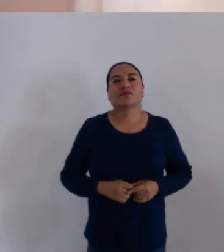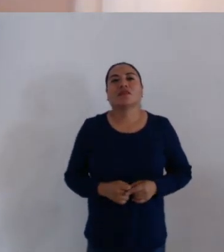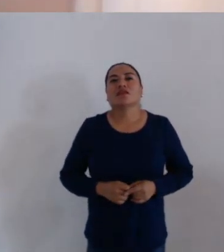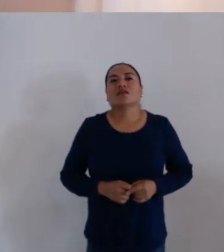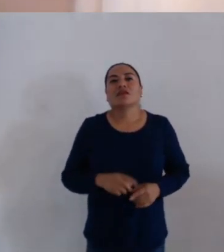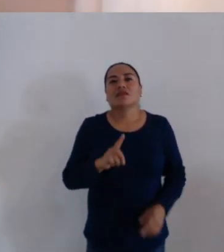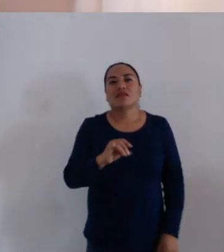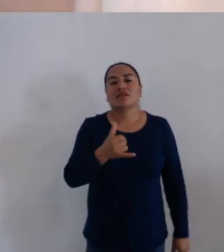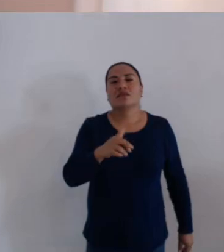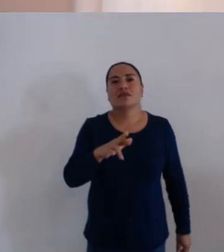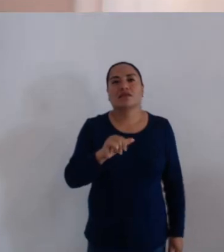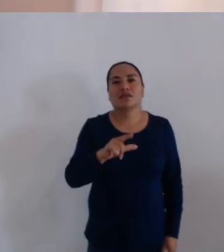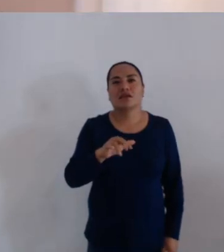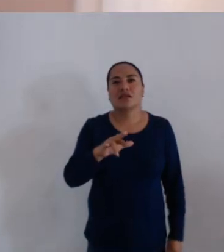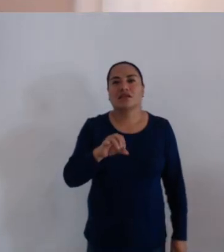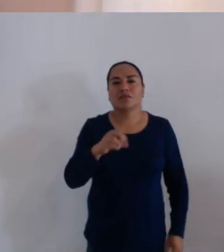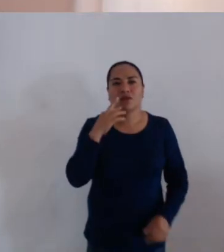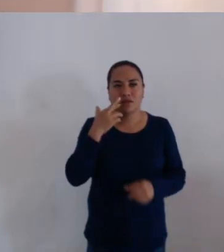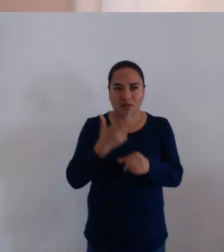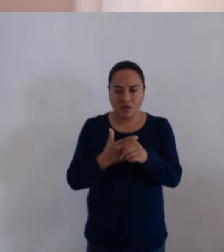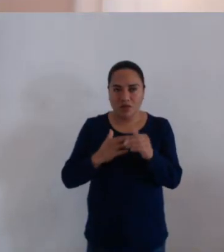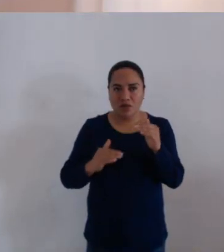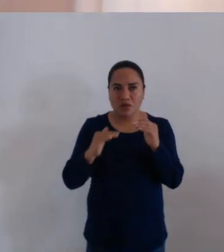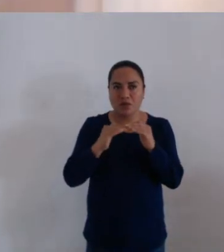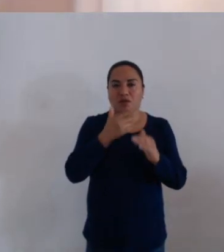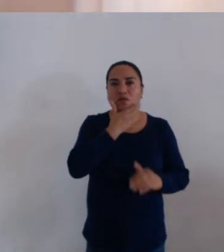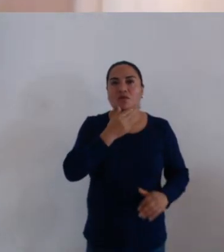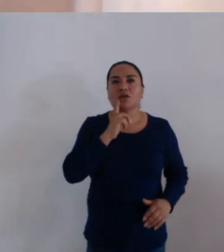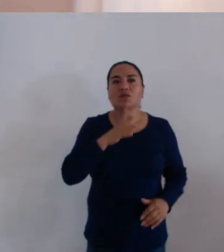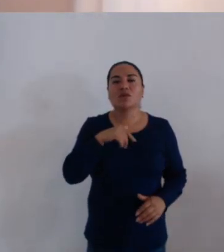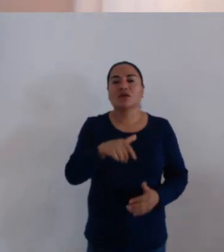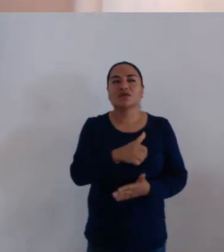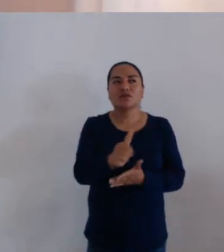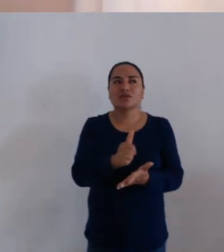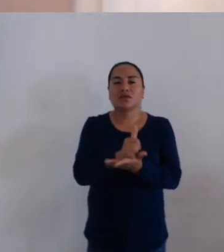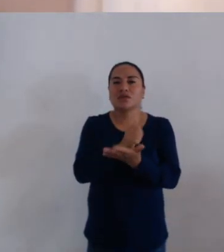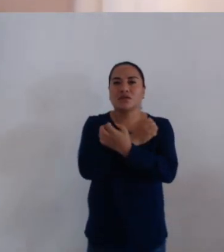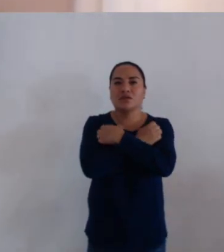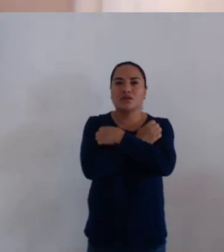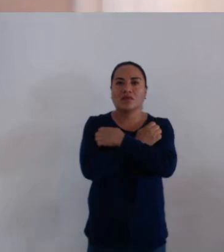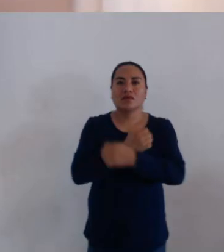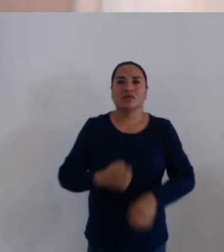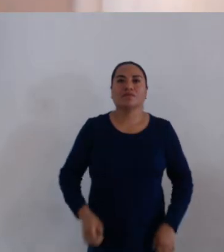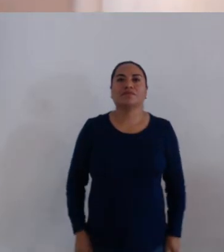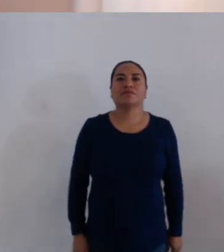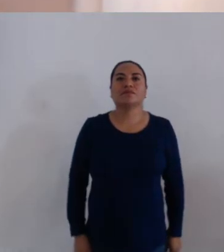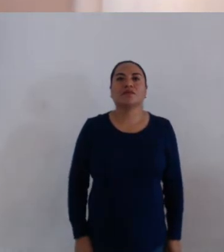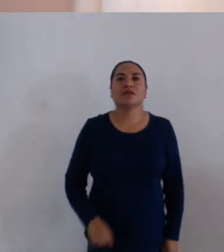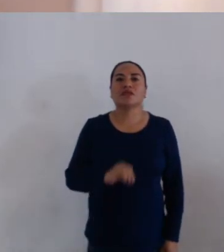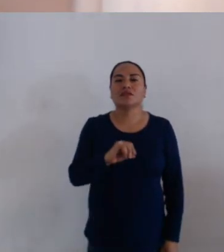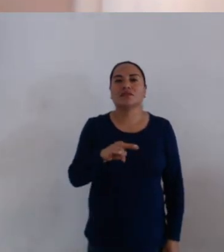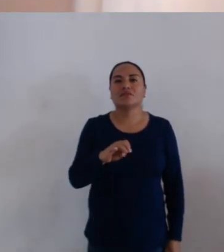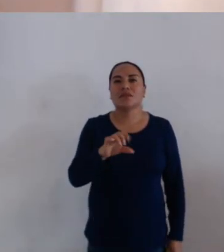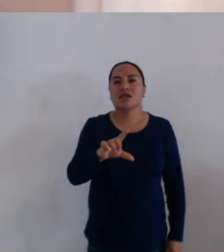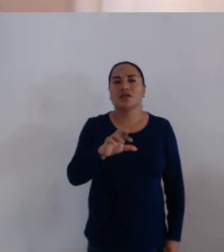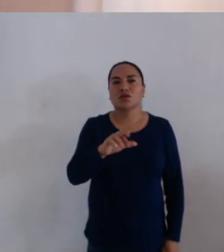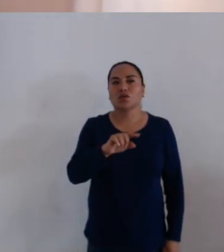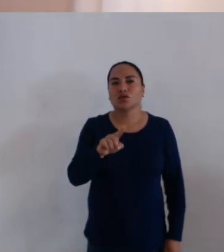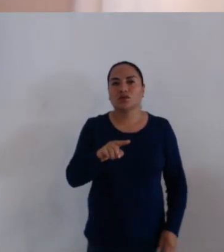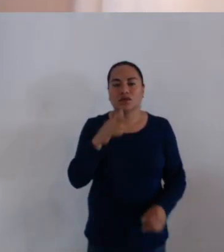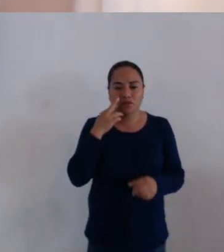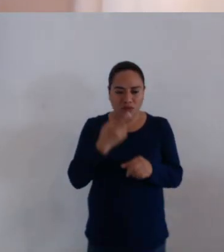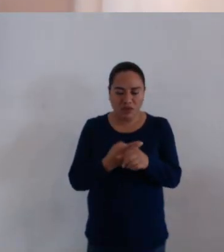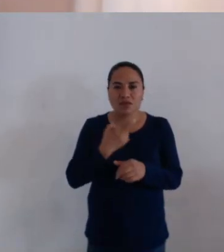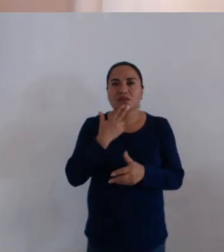Ciudadana Deyanir Altamirano Gómez, Regidora de Igualdad de Género y de la Ciudad Educadora. Ciudadano Ismael Cruz Gaitán, Regidor de